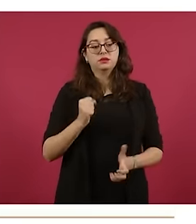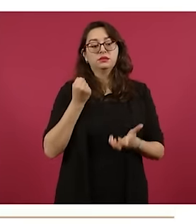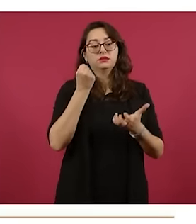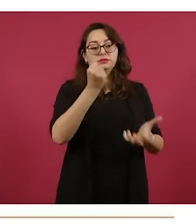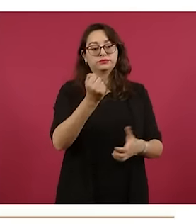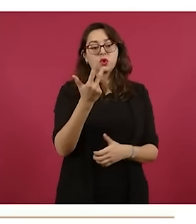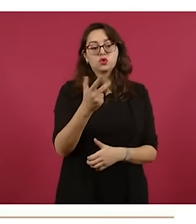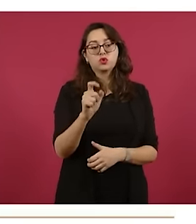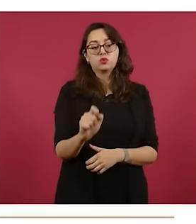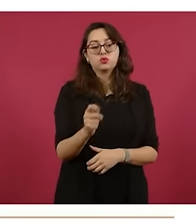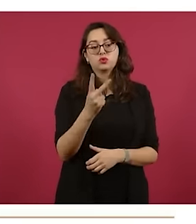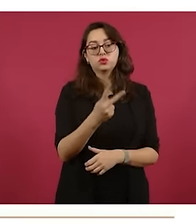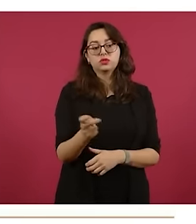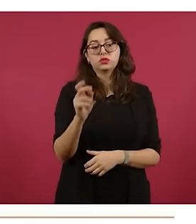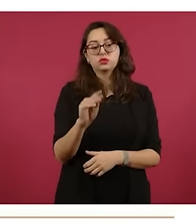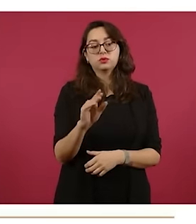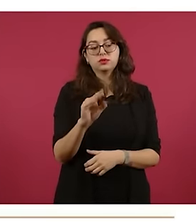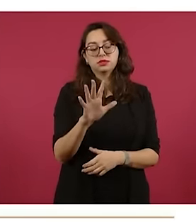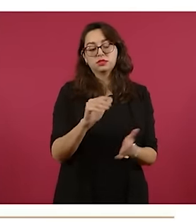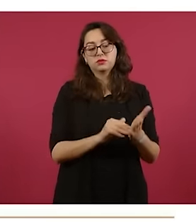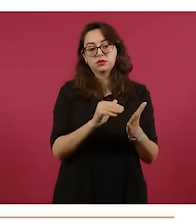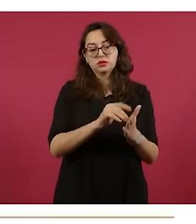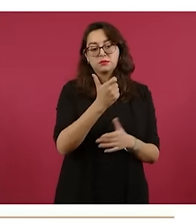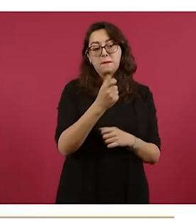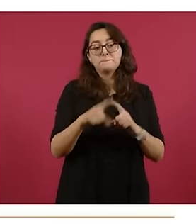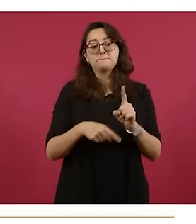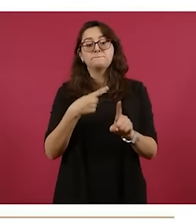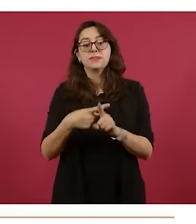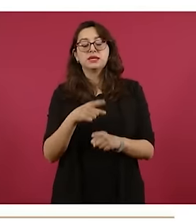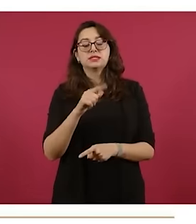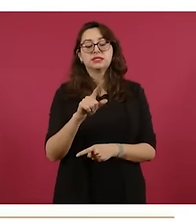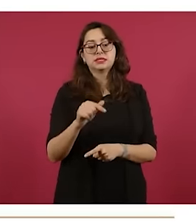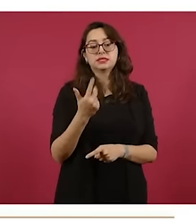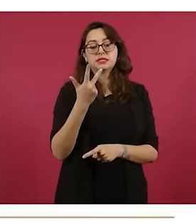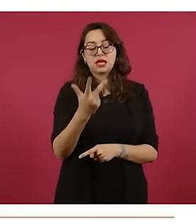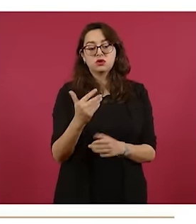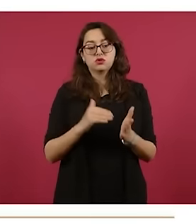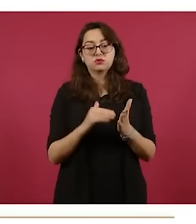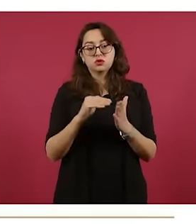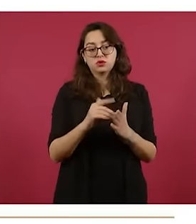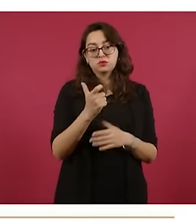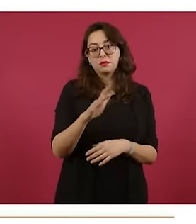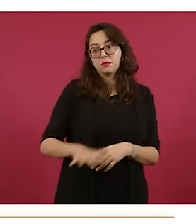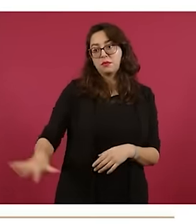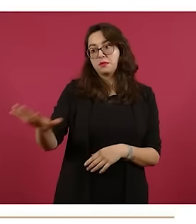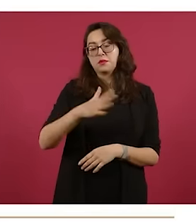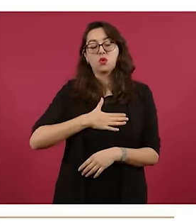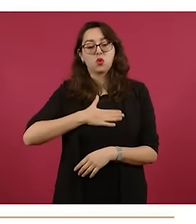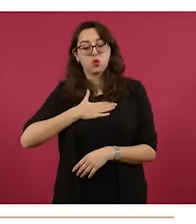con 78 millones de pesos adicionales para la inversión en el plan de justicia.